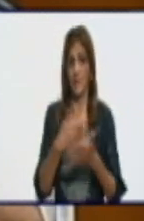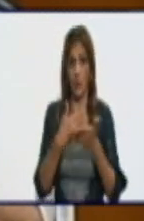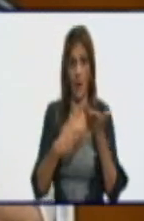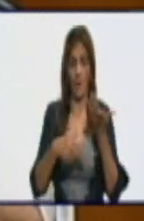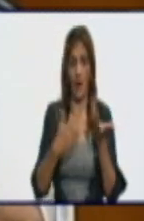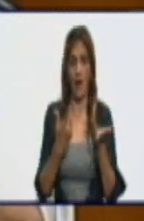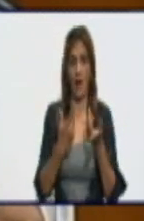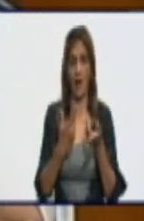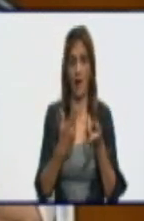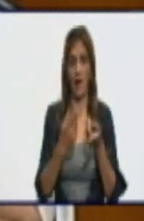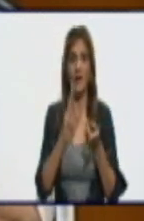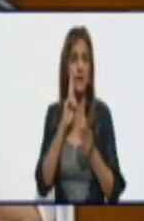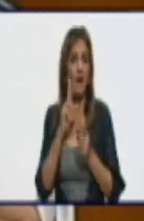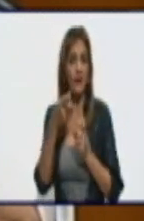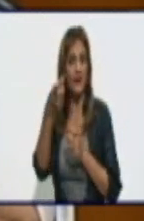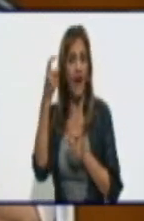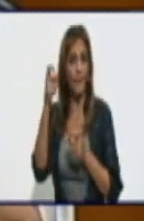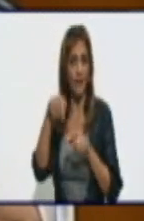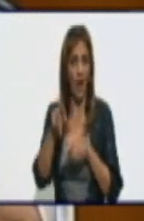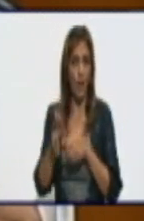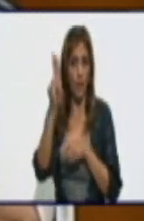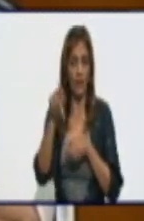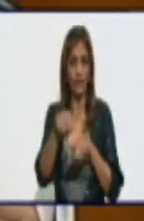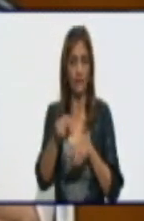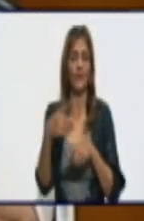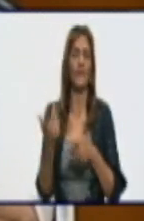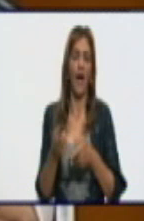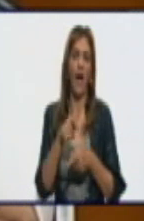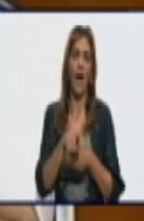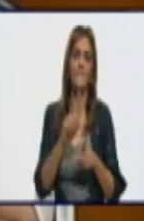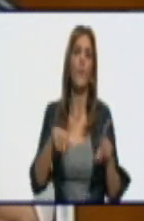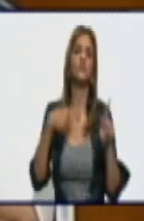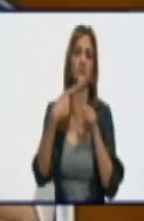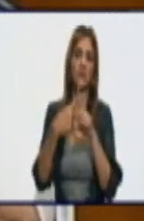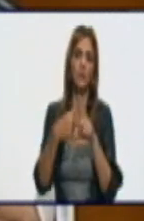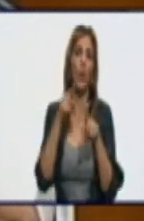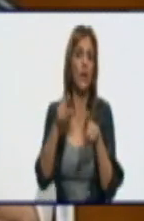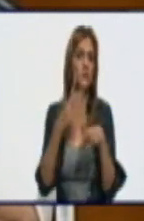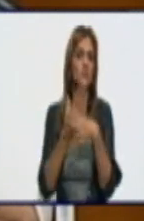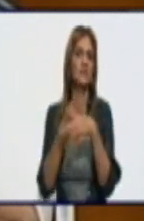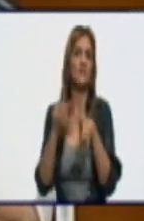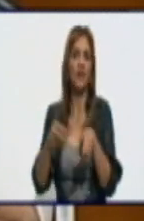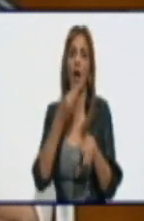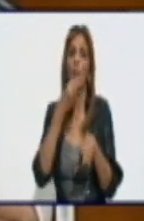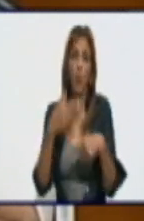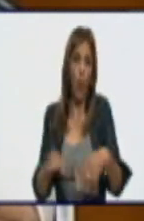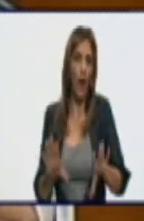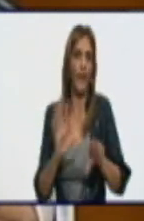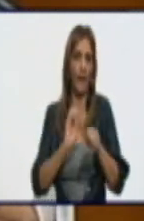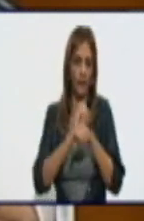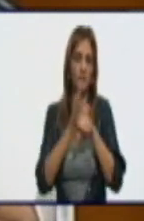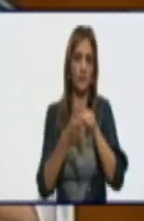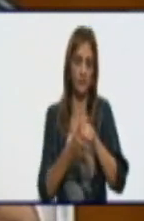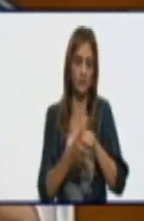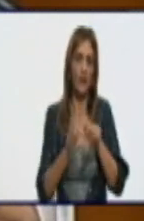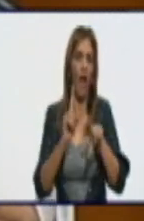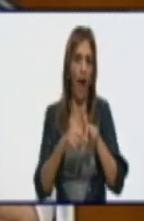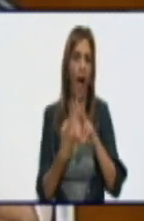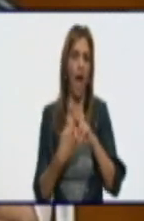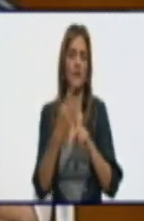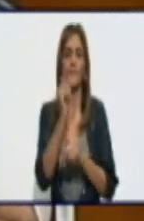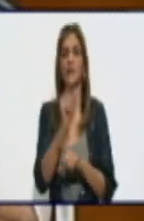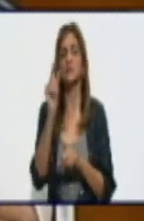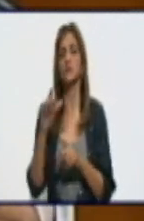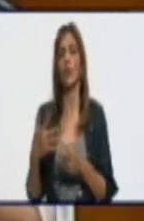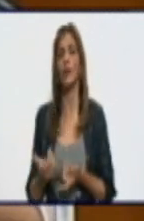significa que puede tener o no la presencia del virus, porque hay personas que aunque no sean alérgicas tienen